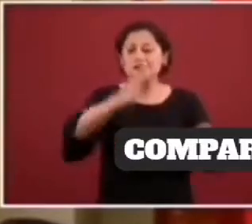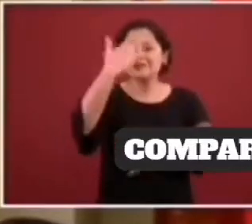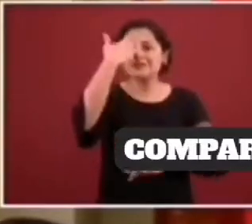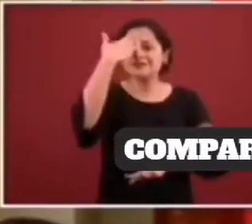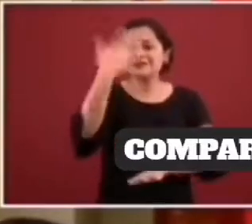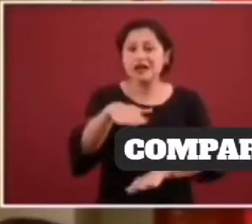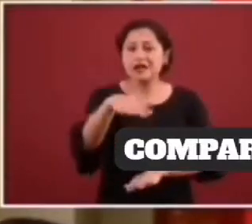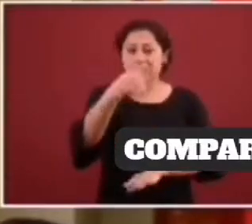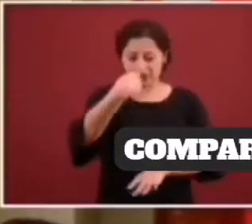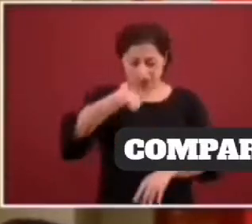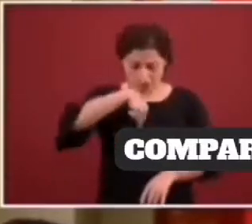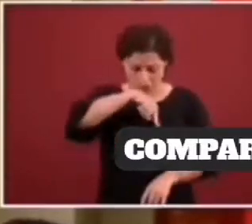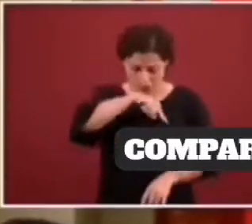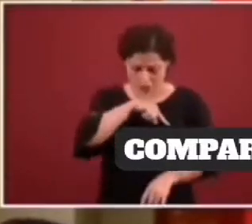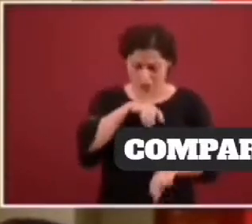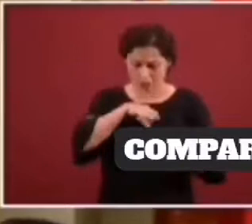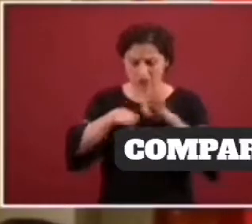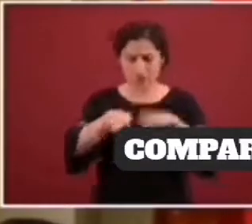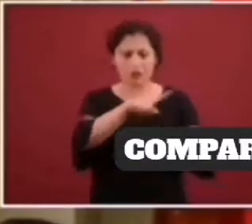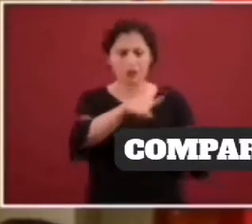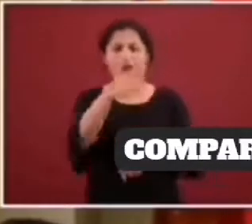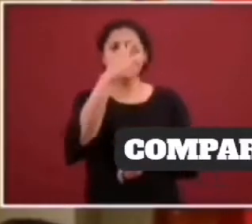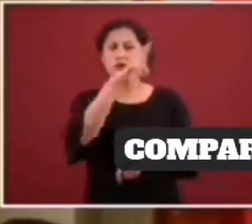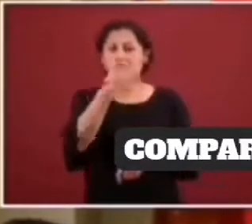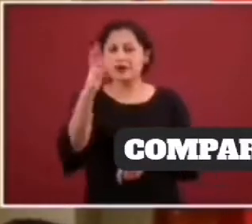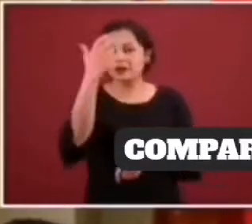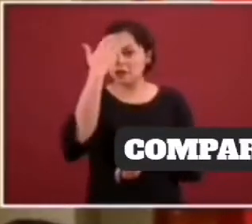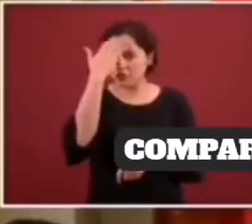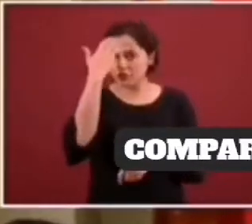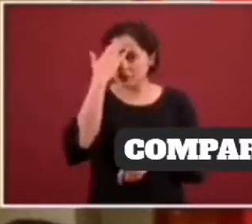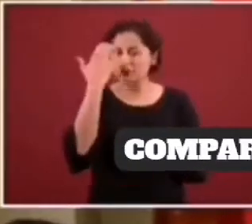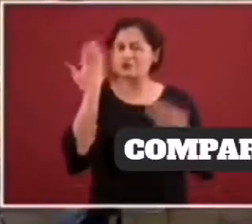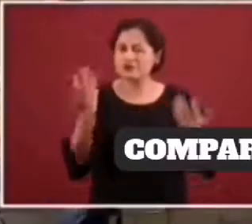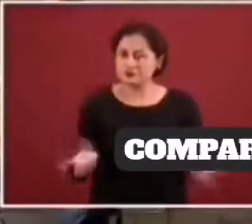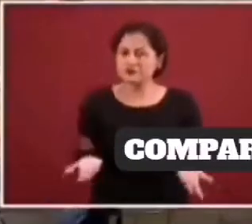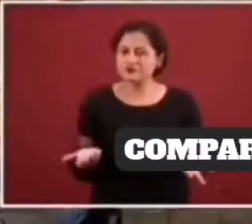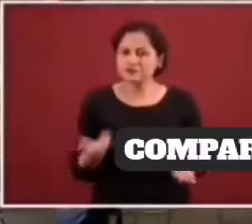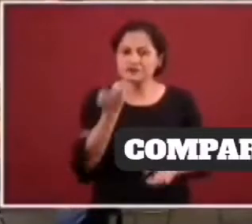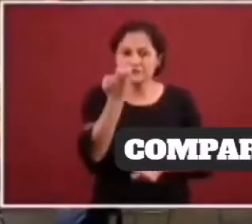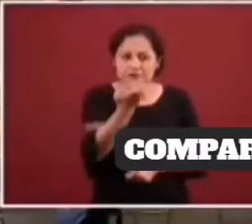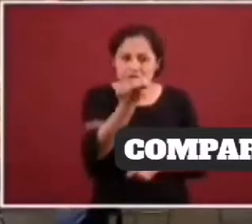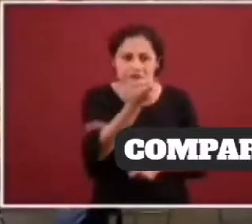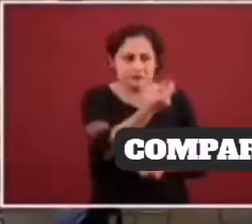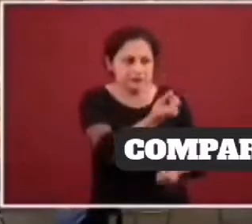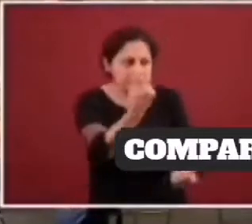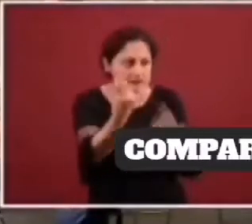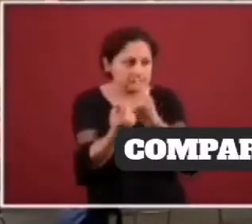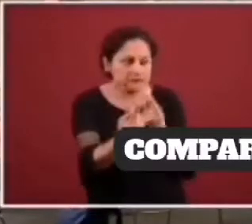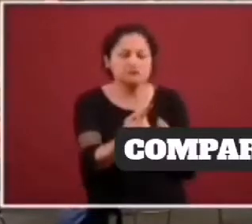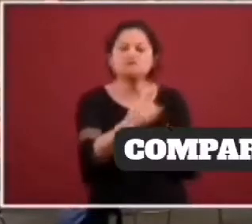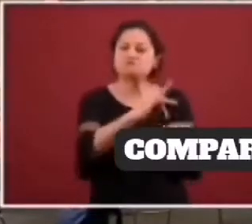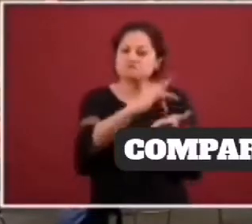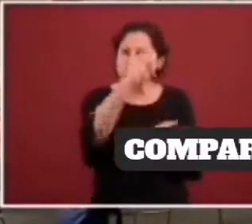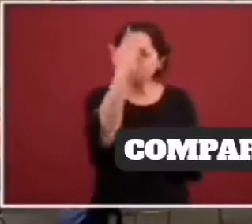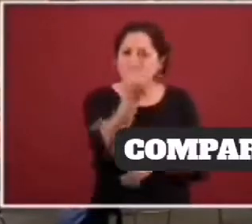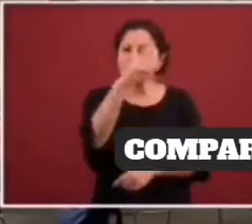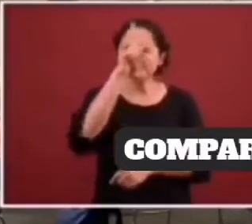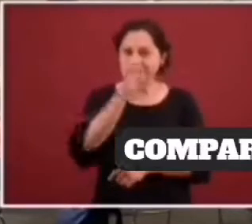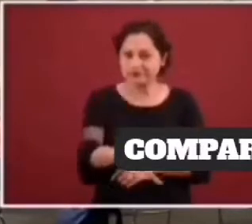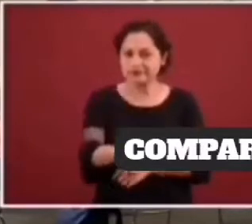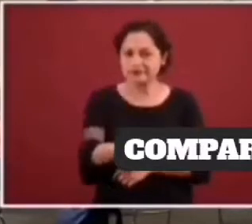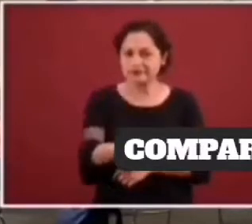haciendo como trabajadores de la salud y sin lugar a dudas, eso se agradece. Fíjense que